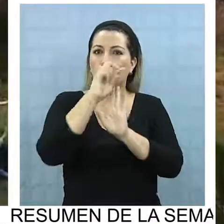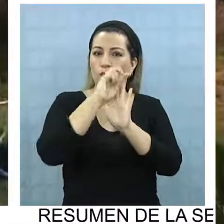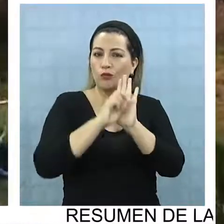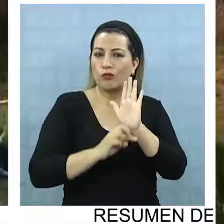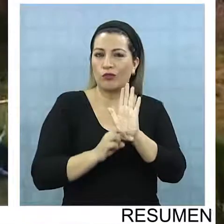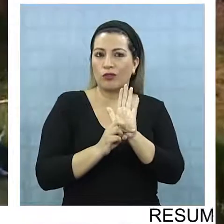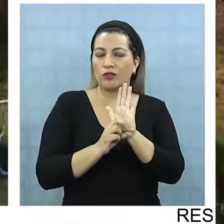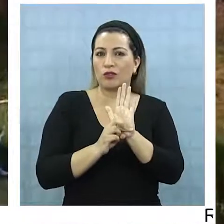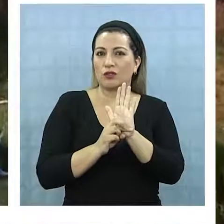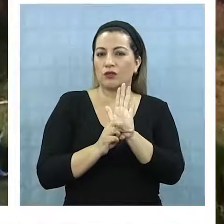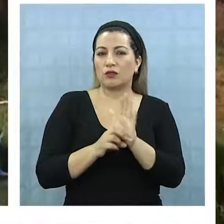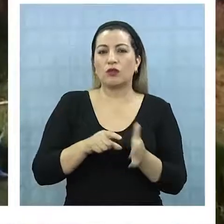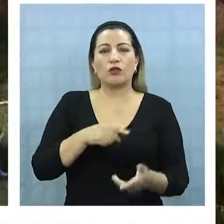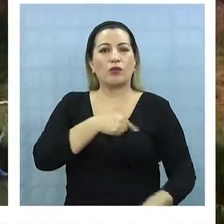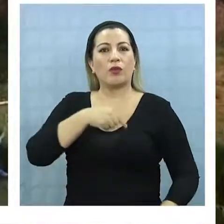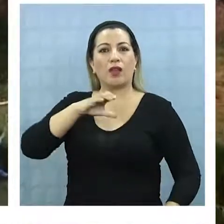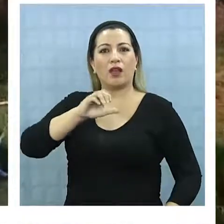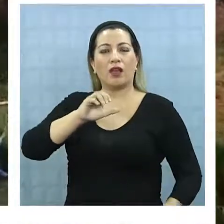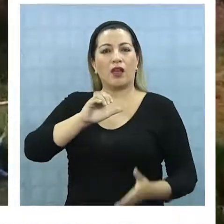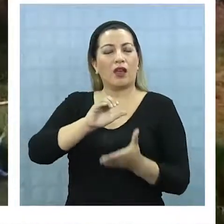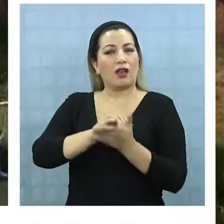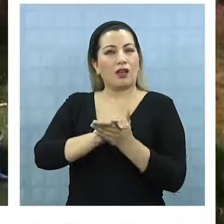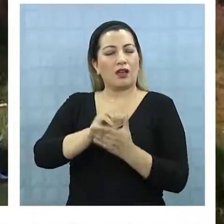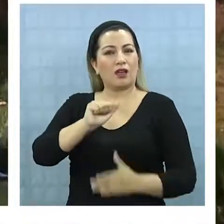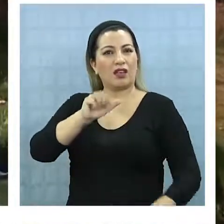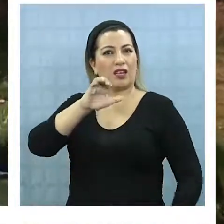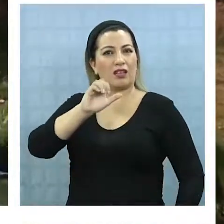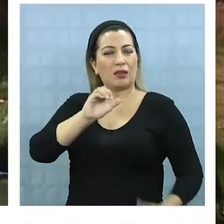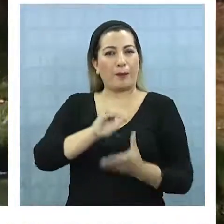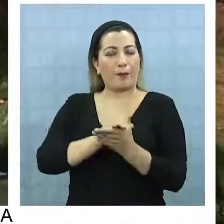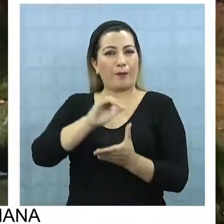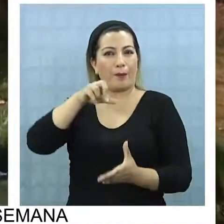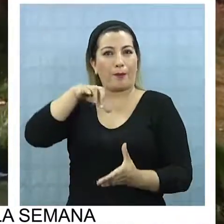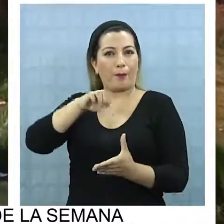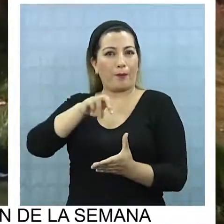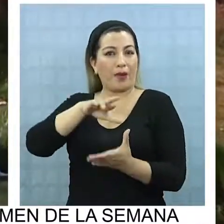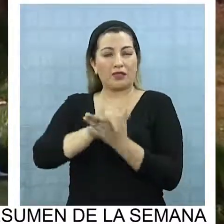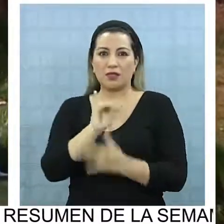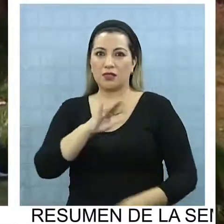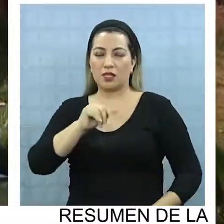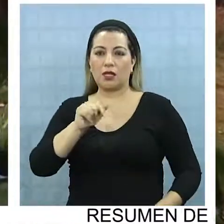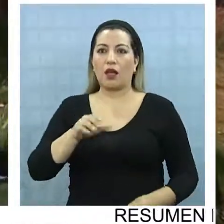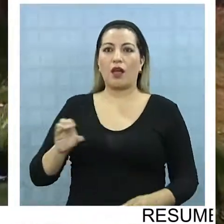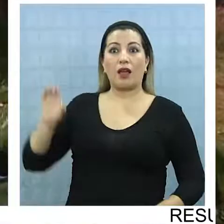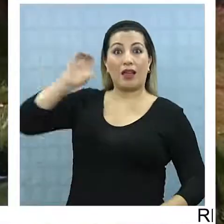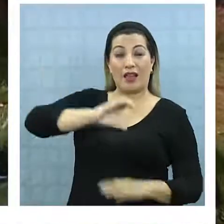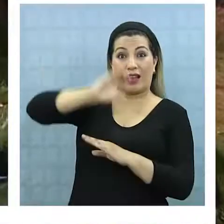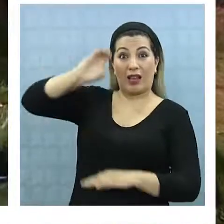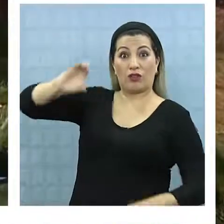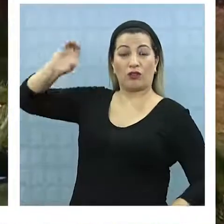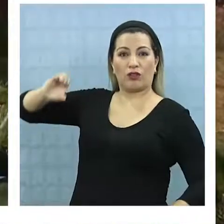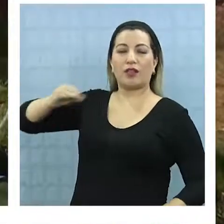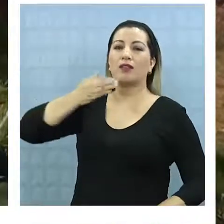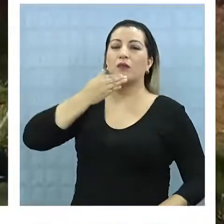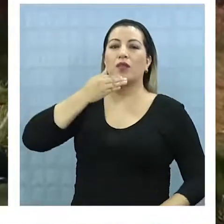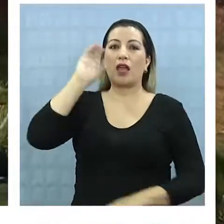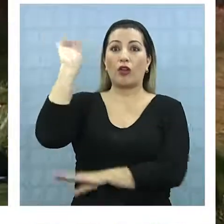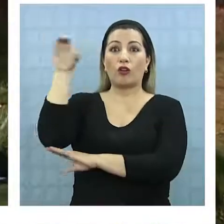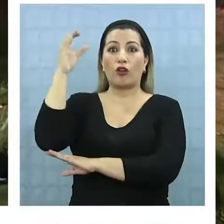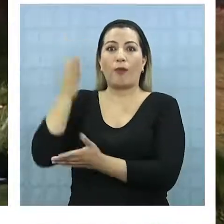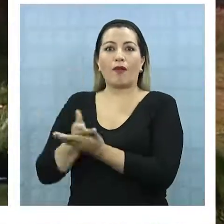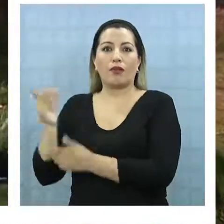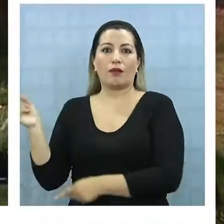un proyecto de cultivo del capulí en Pachiclo y Guaviña, vegetal endémico de la cordillera desde Colombia a Chile.